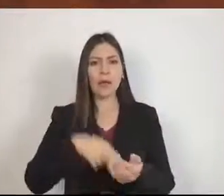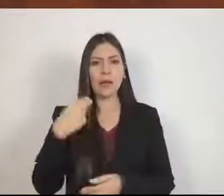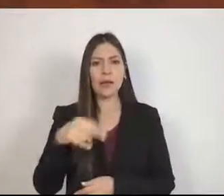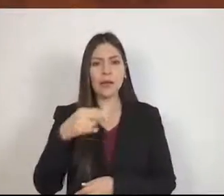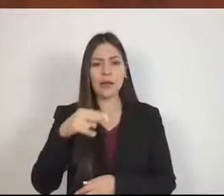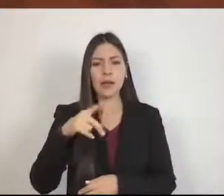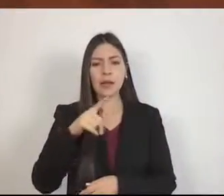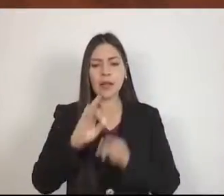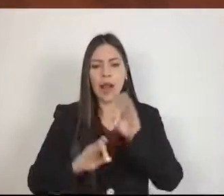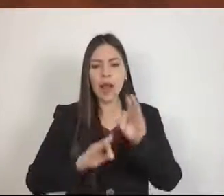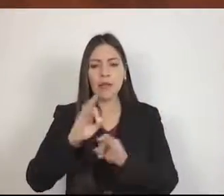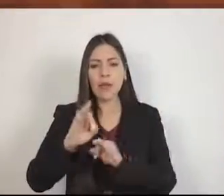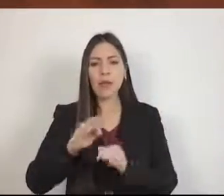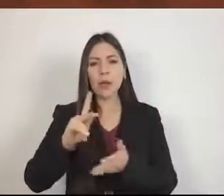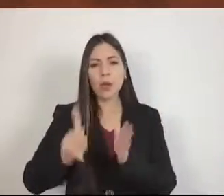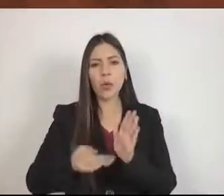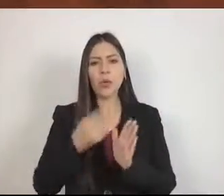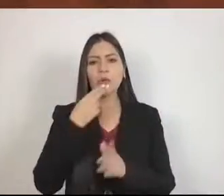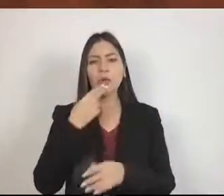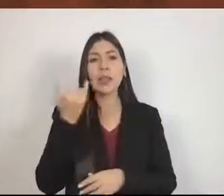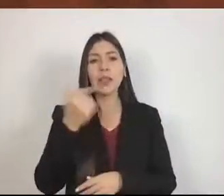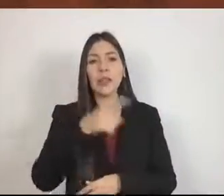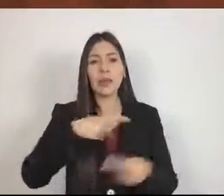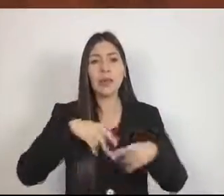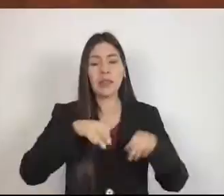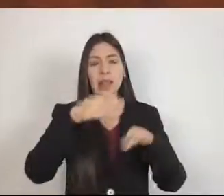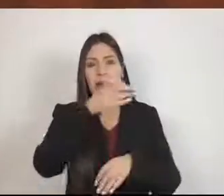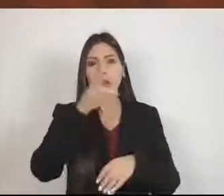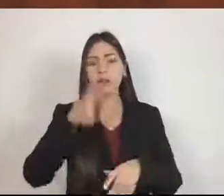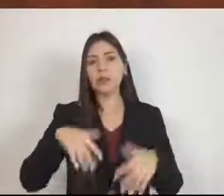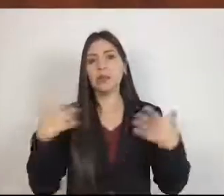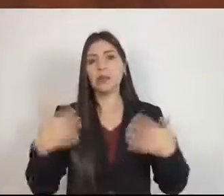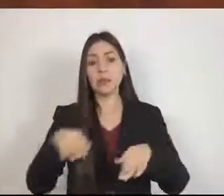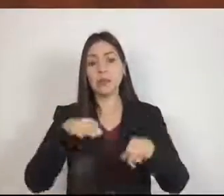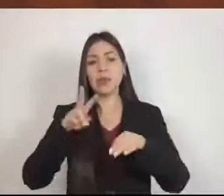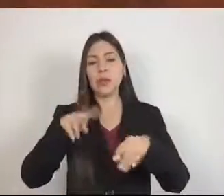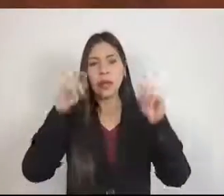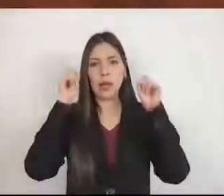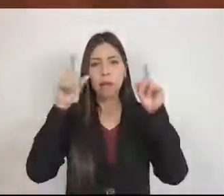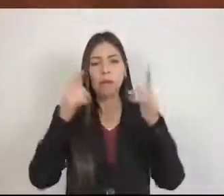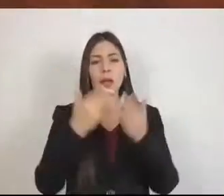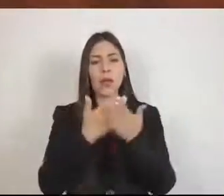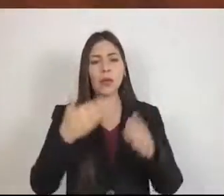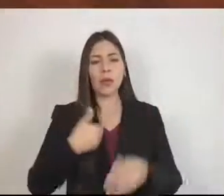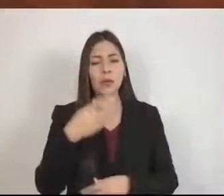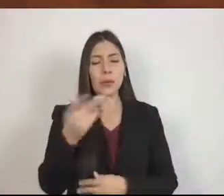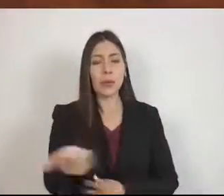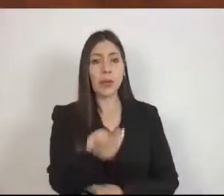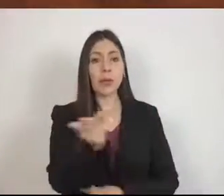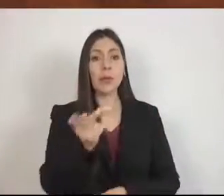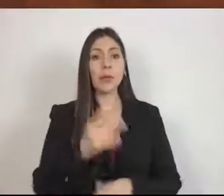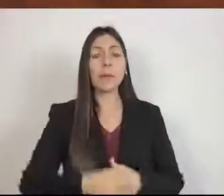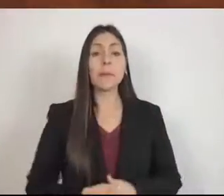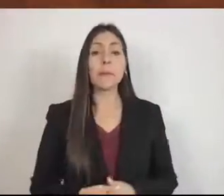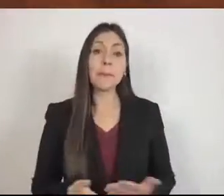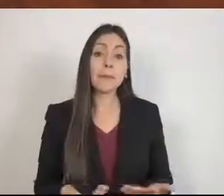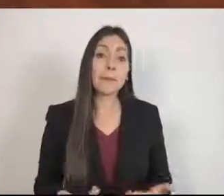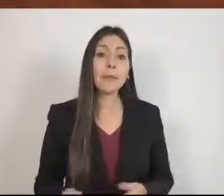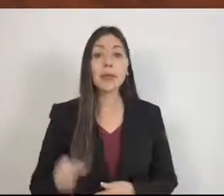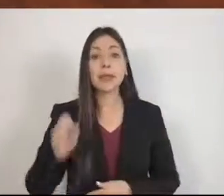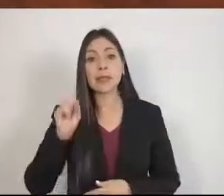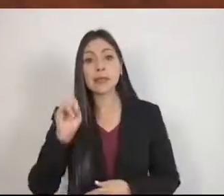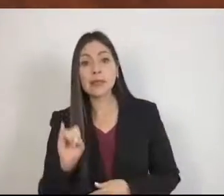admirable lo que hacen las campesinas y los campesinos. Le quiero dejar una pregunta, si existe, si hay y está en la